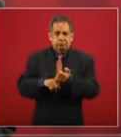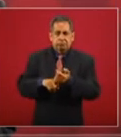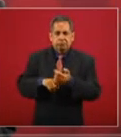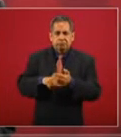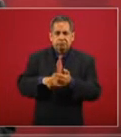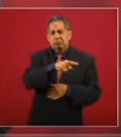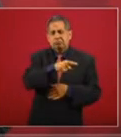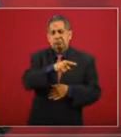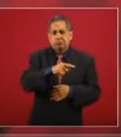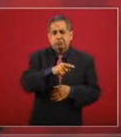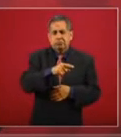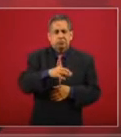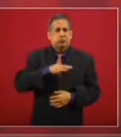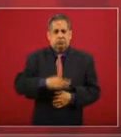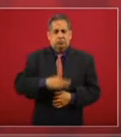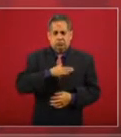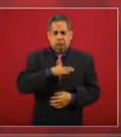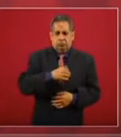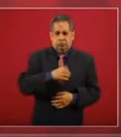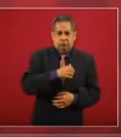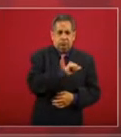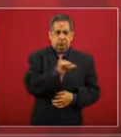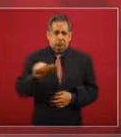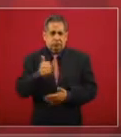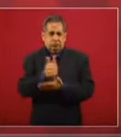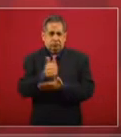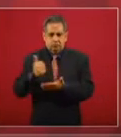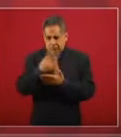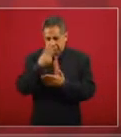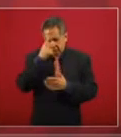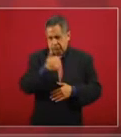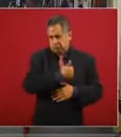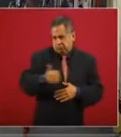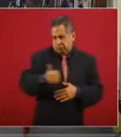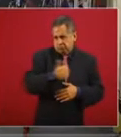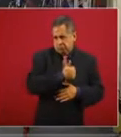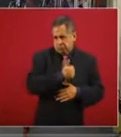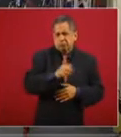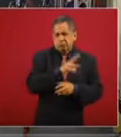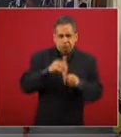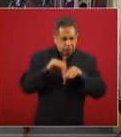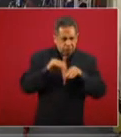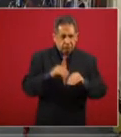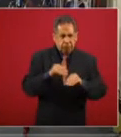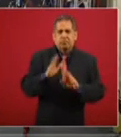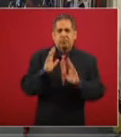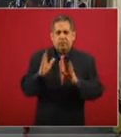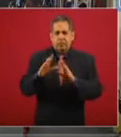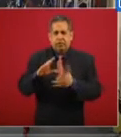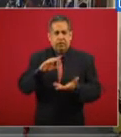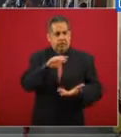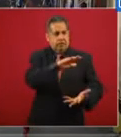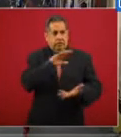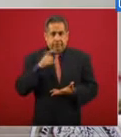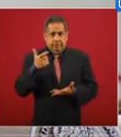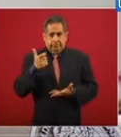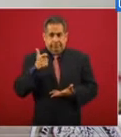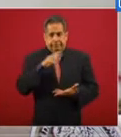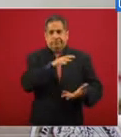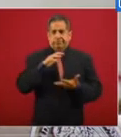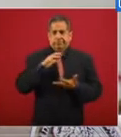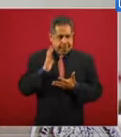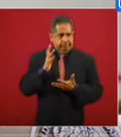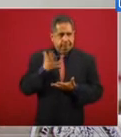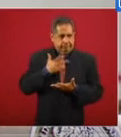tren de Toluca Ciudad de México ya se tiene el financiamiento para